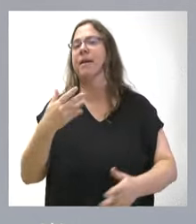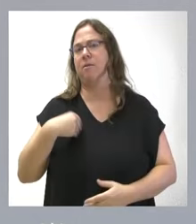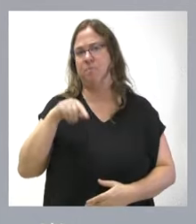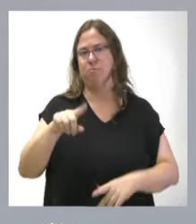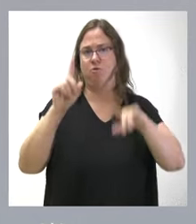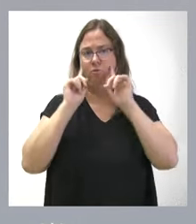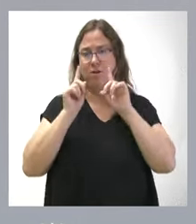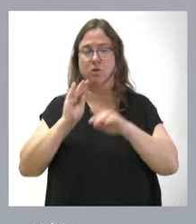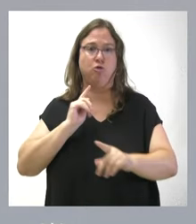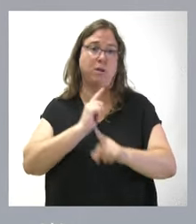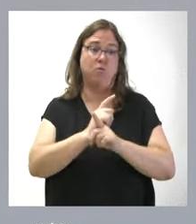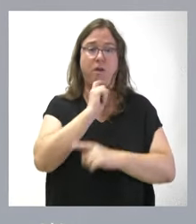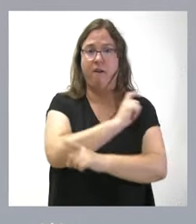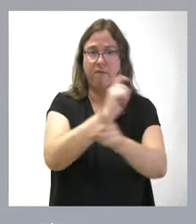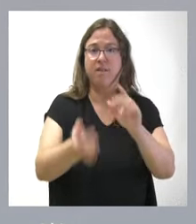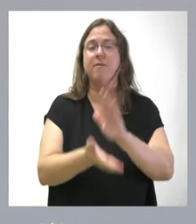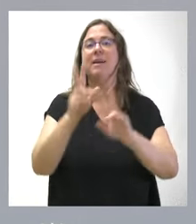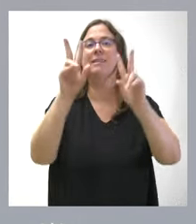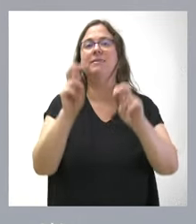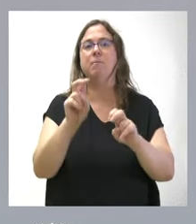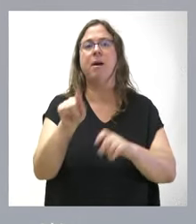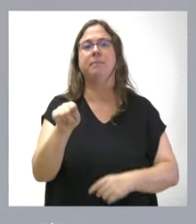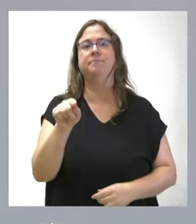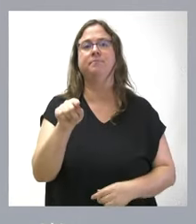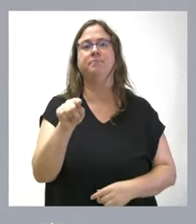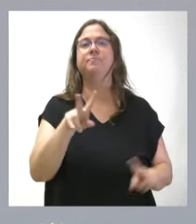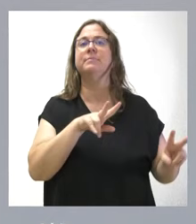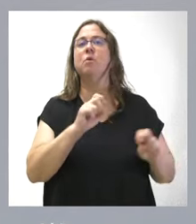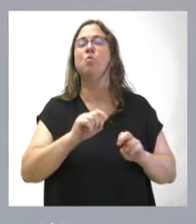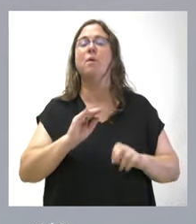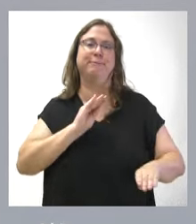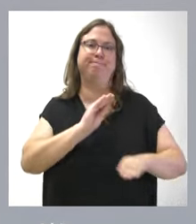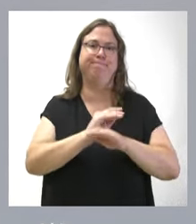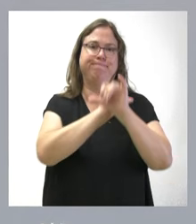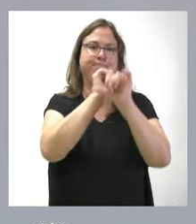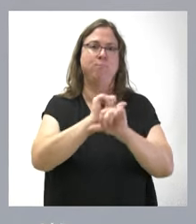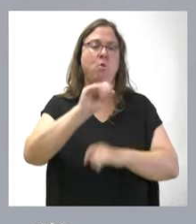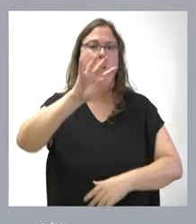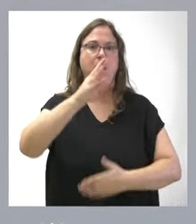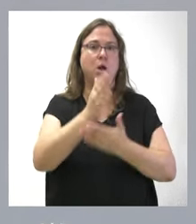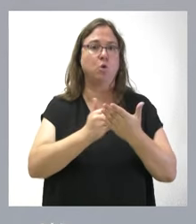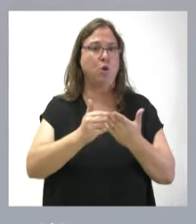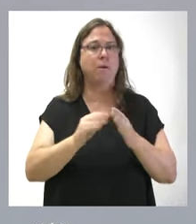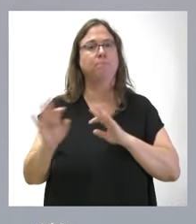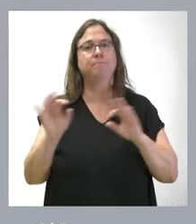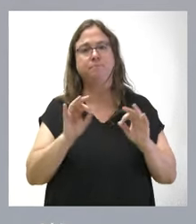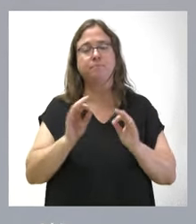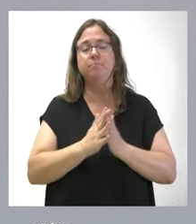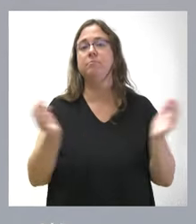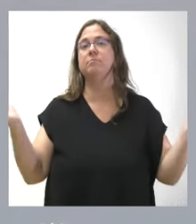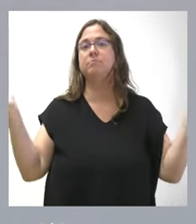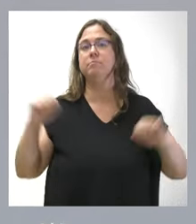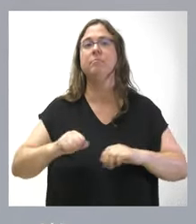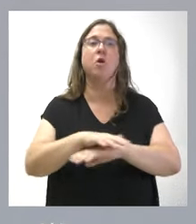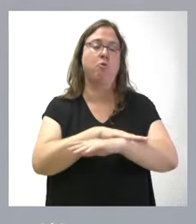con este recurso que hemos anunciado respecto del nuevo régimen de financiación autonómica que plantea aprobar el